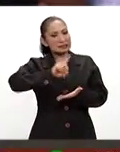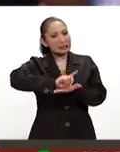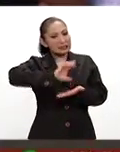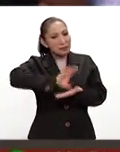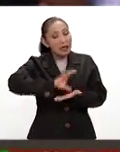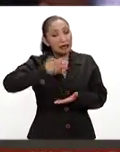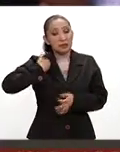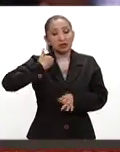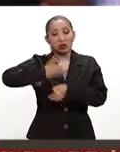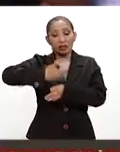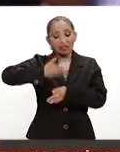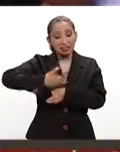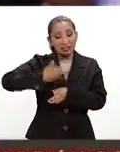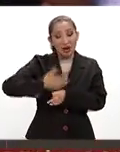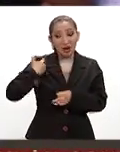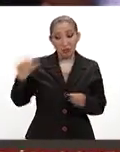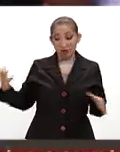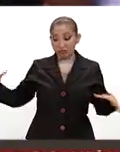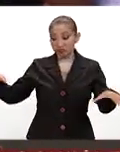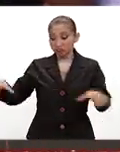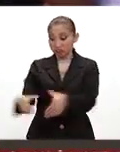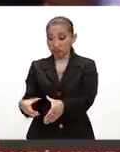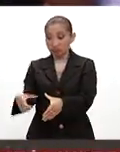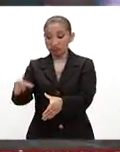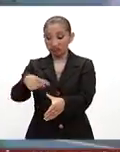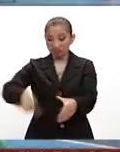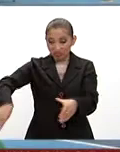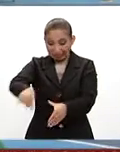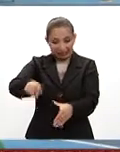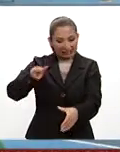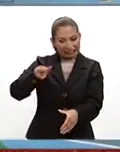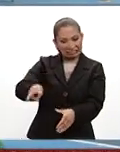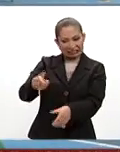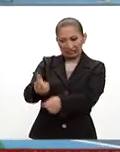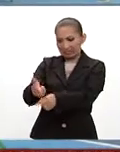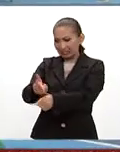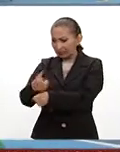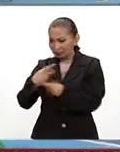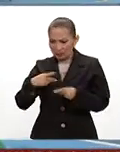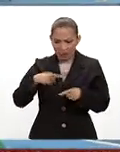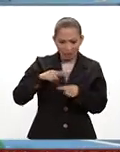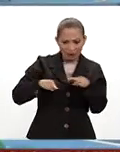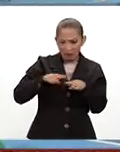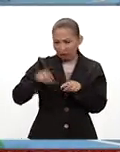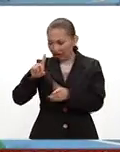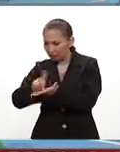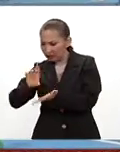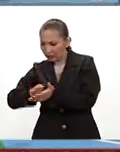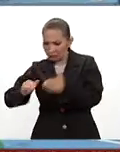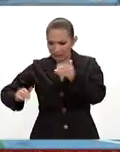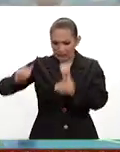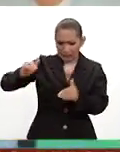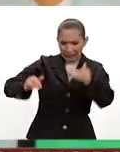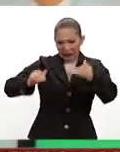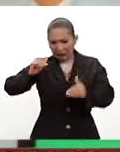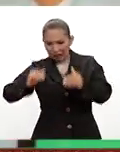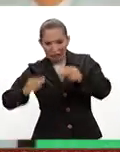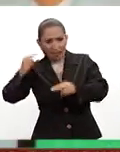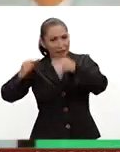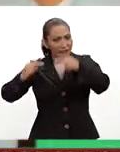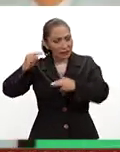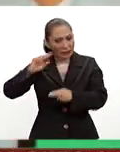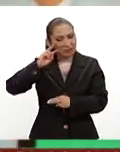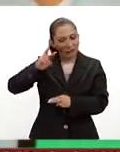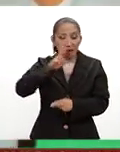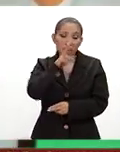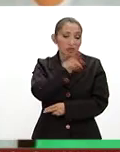y en esto ocasión, al compactar las categorías, pues le damos una clara desventaja. Sin embargo, ahí